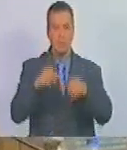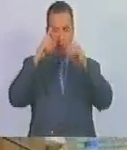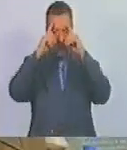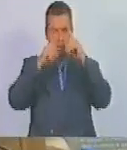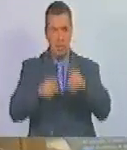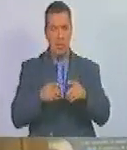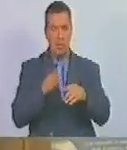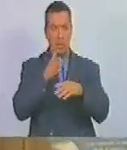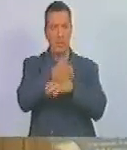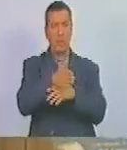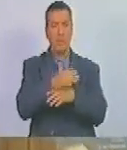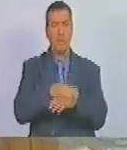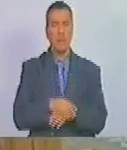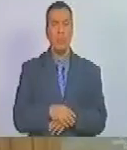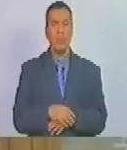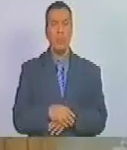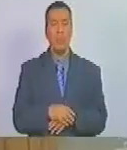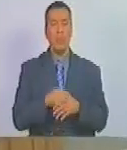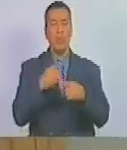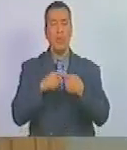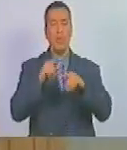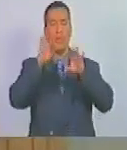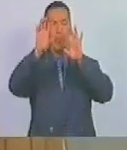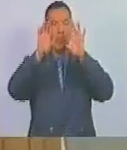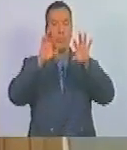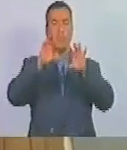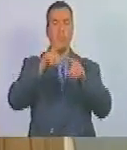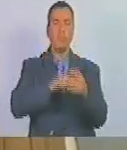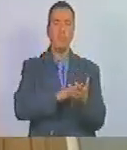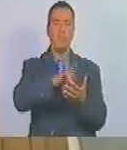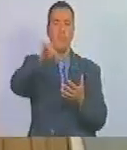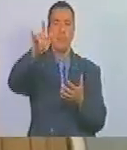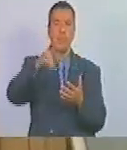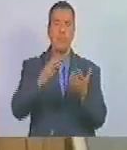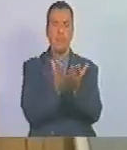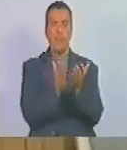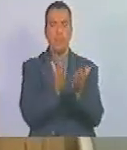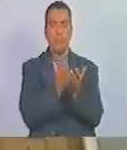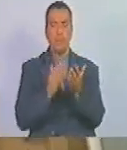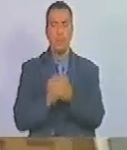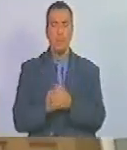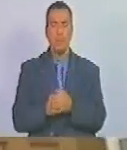irse al exterior, a estudiar.